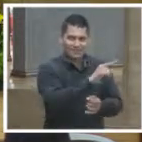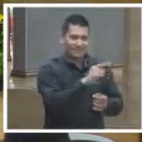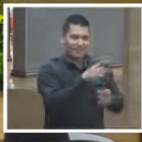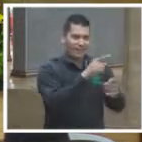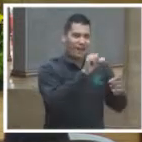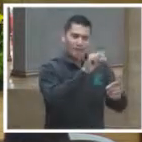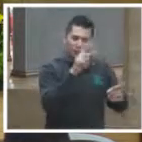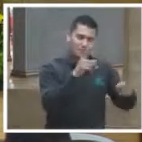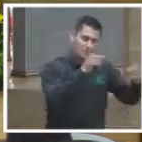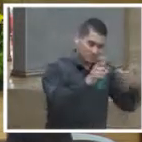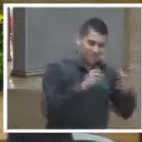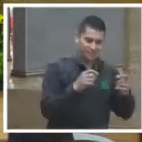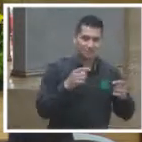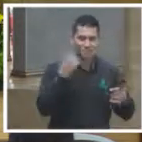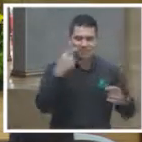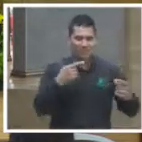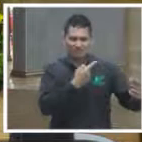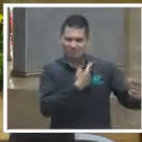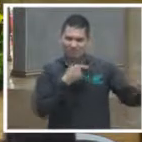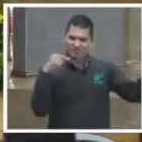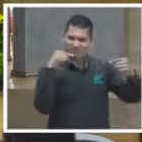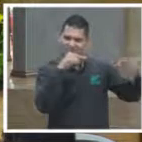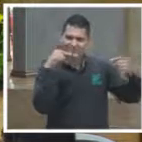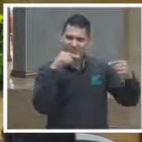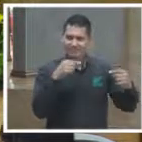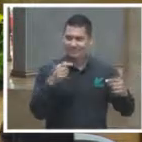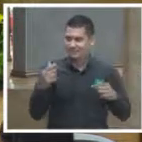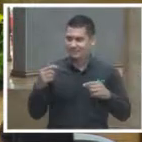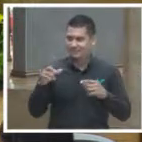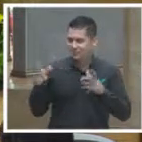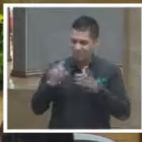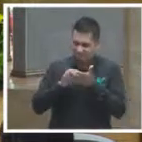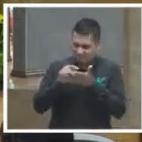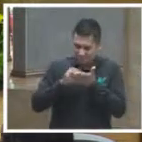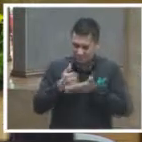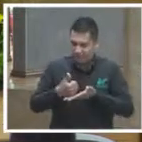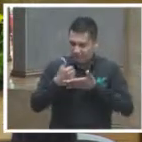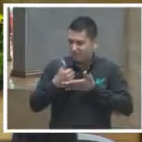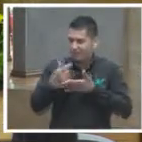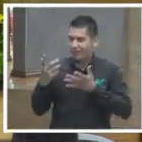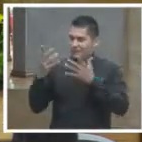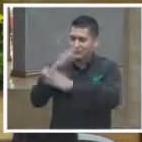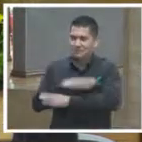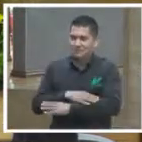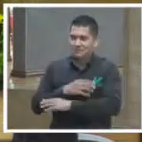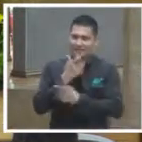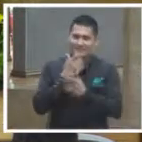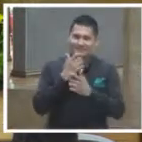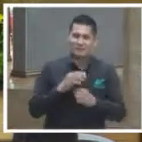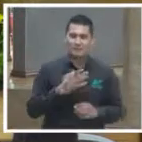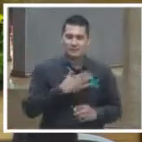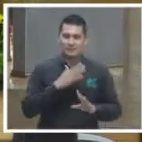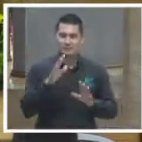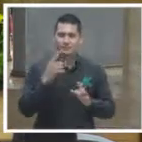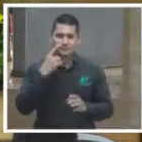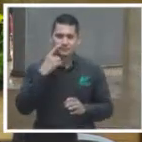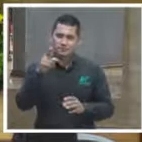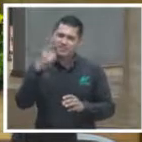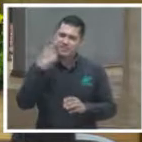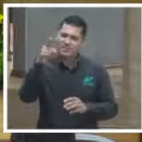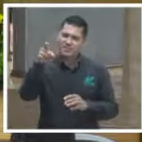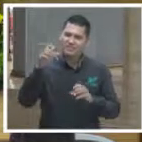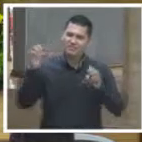aquí y se relaciona con uno de los primeros foros a los cuales usted me honró en invitarme de justicia abierta